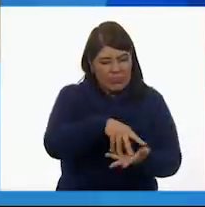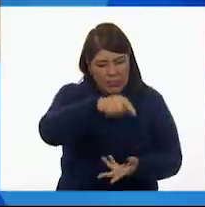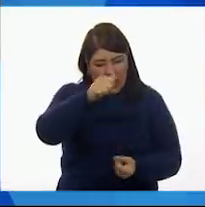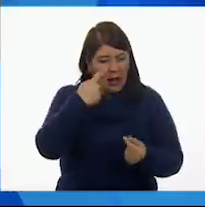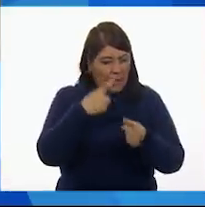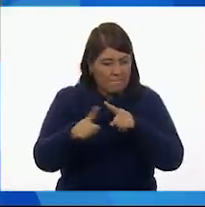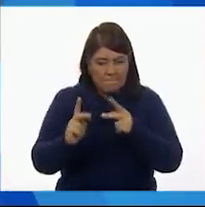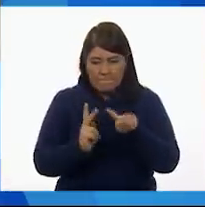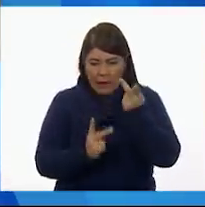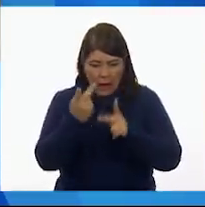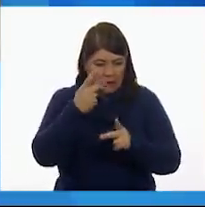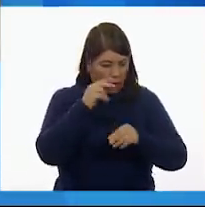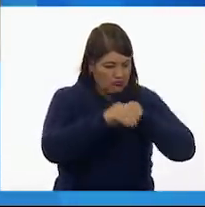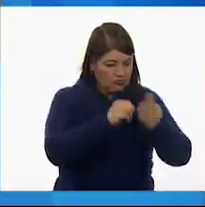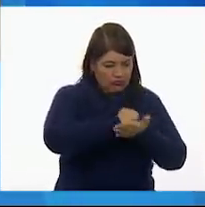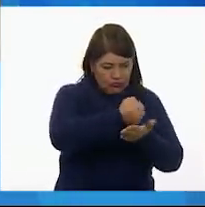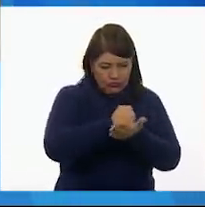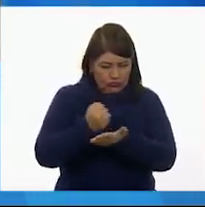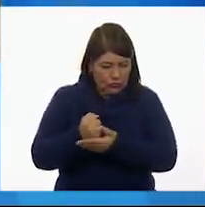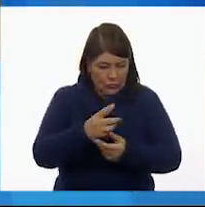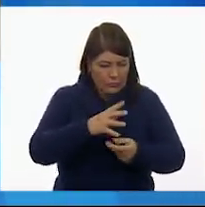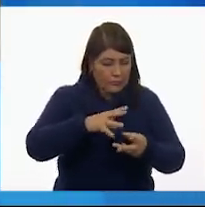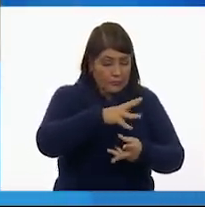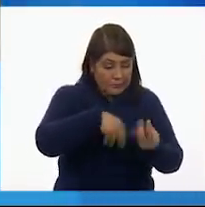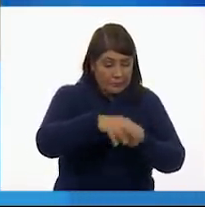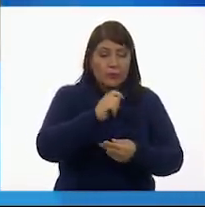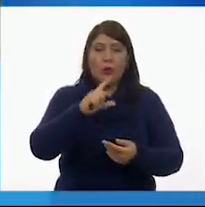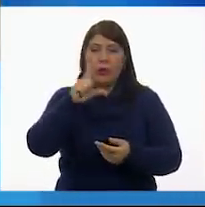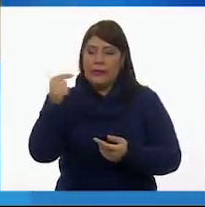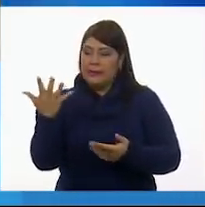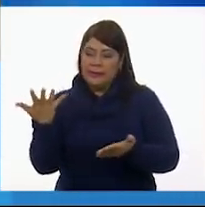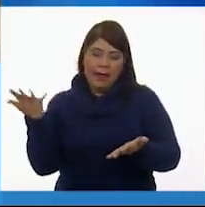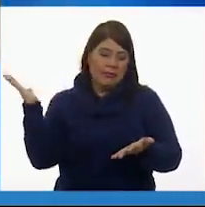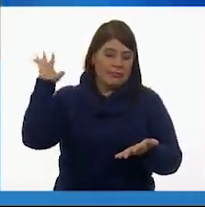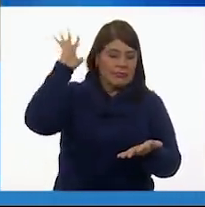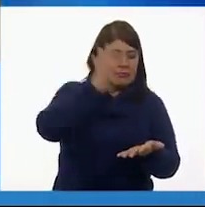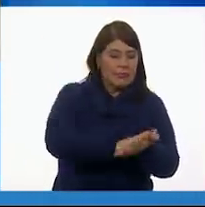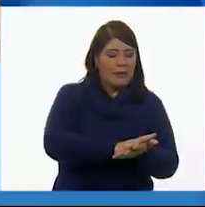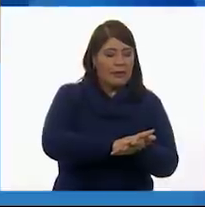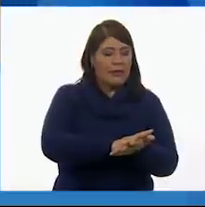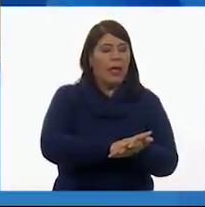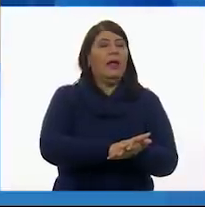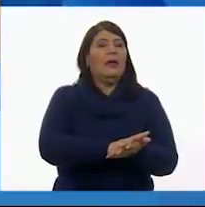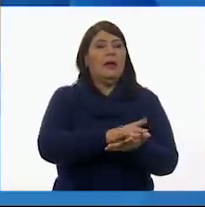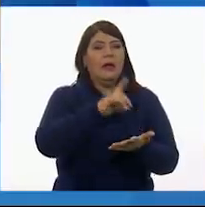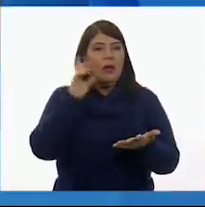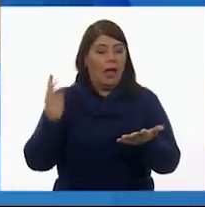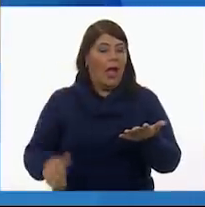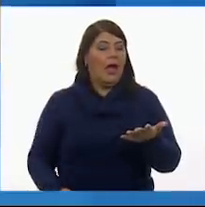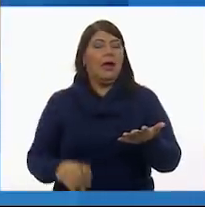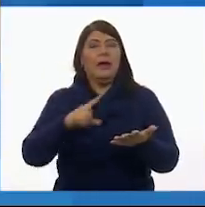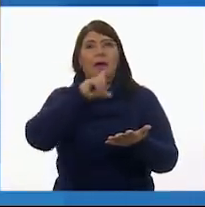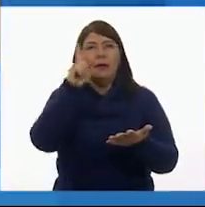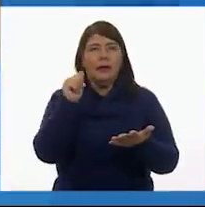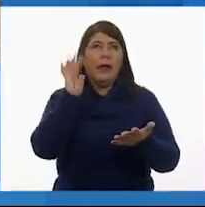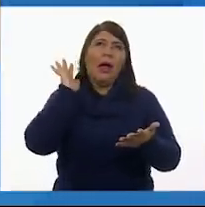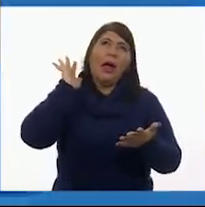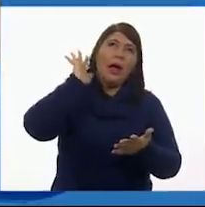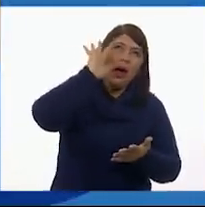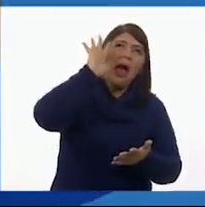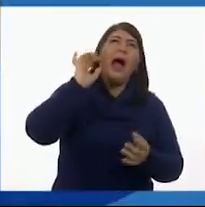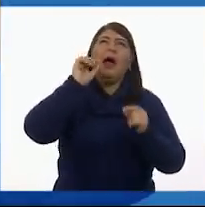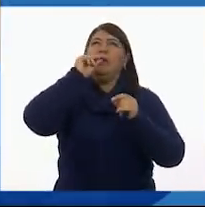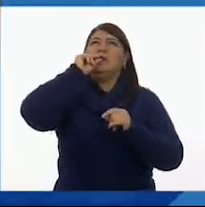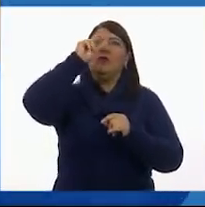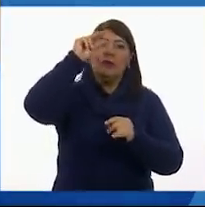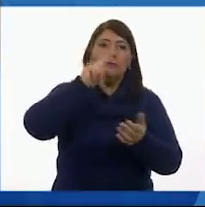plantas. Después ponían la mano, escupían encima y se quedaba la mano marcada. Entonces, es una